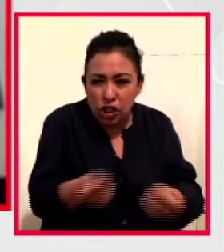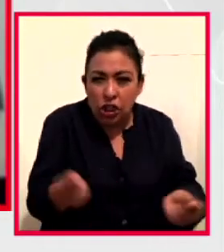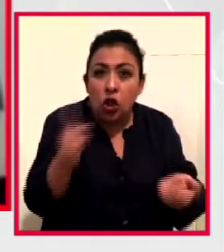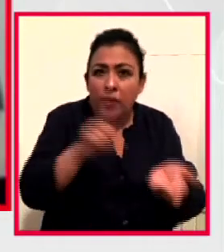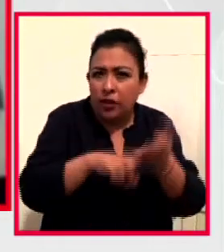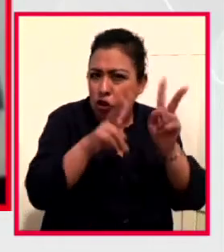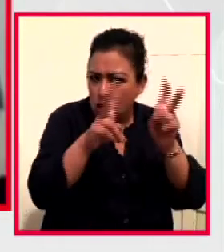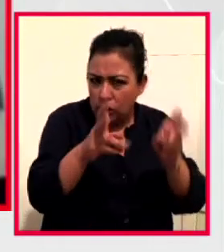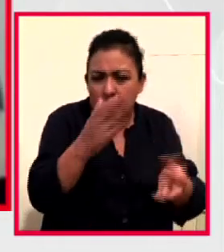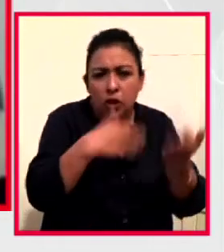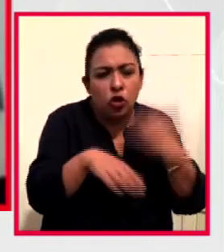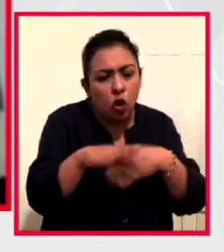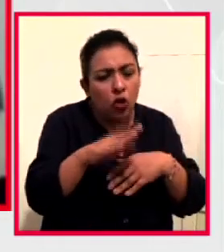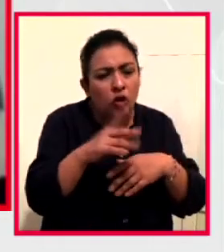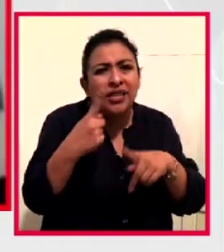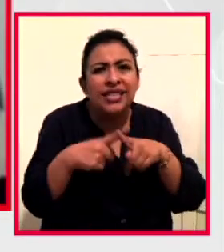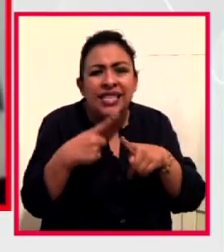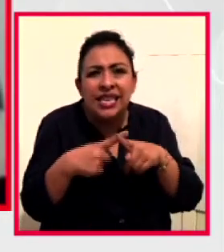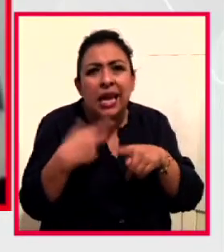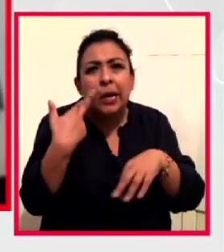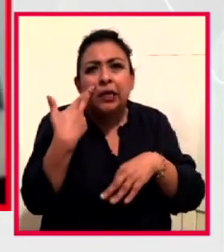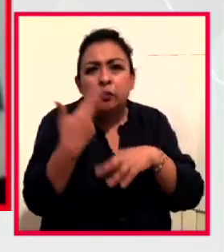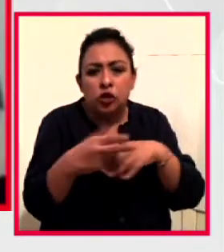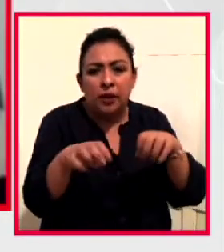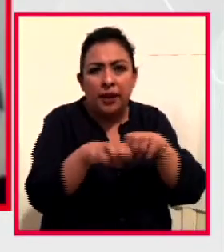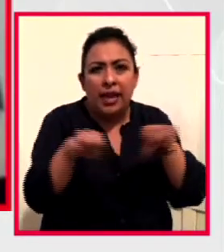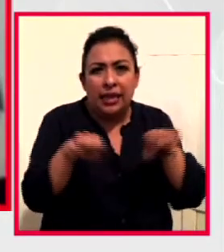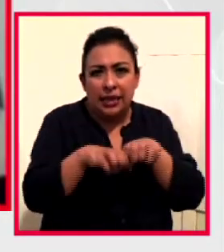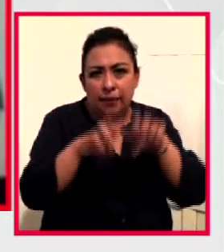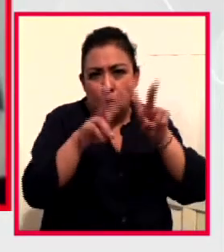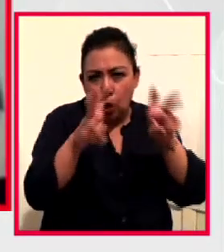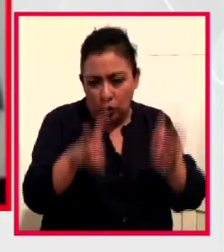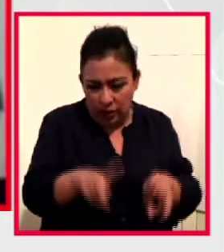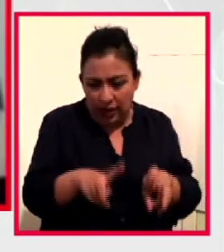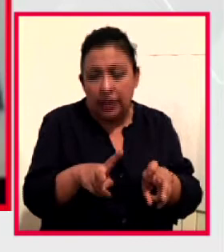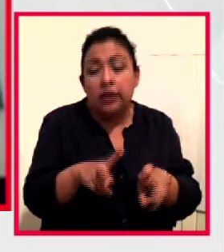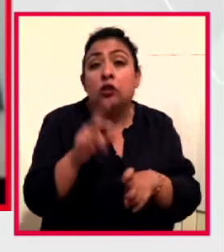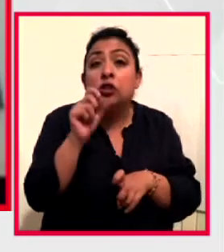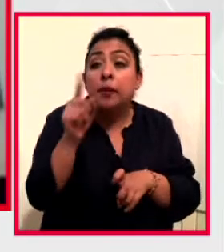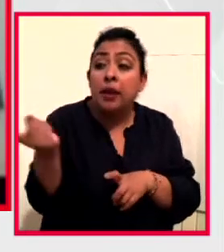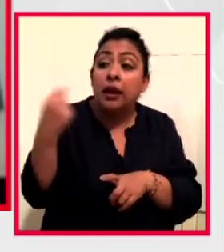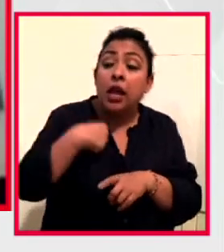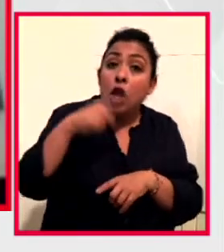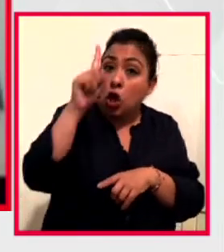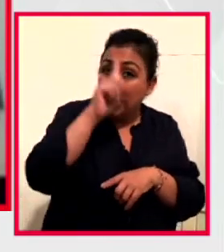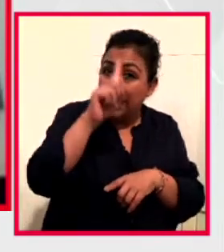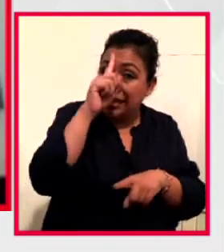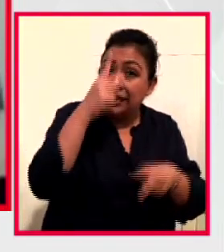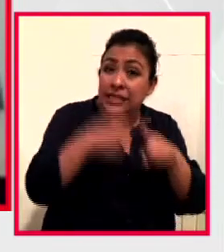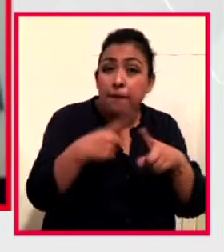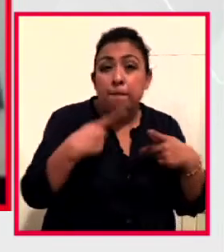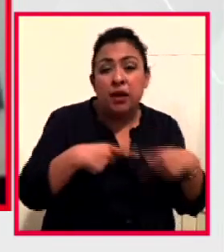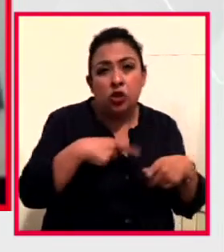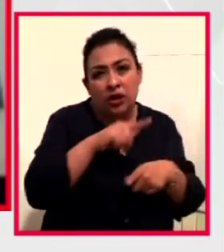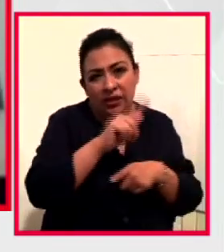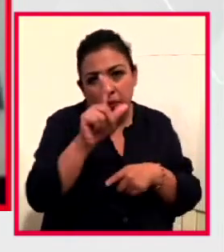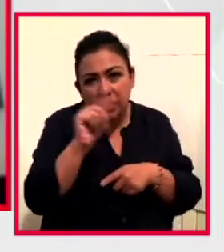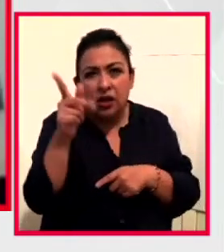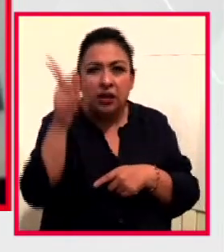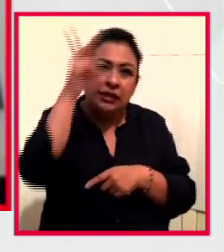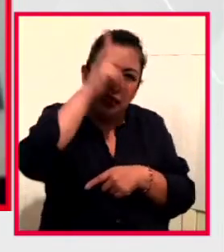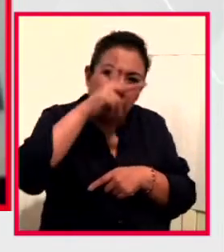están desarrollados por el equipo de contenidos, pero asesorados siempre por especialistas, psicólogos,